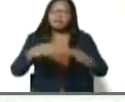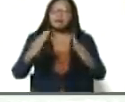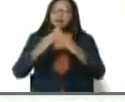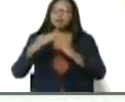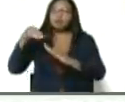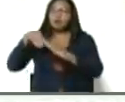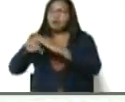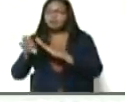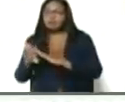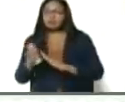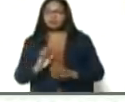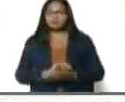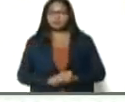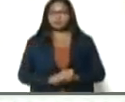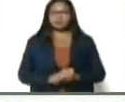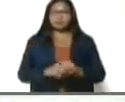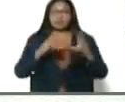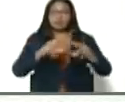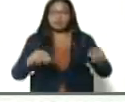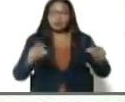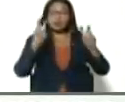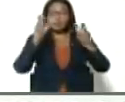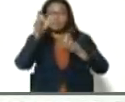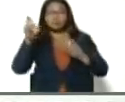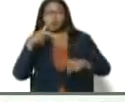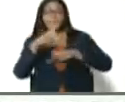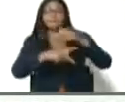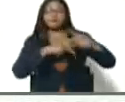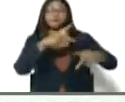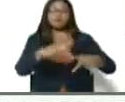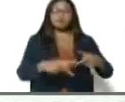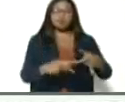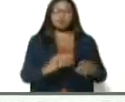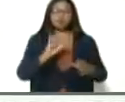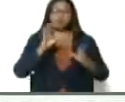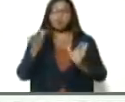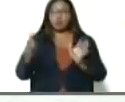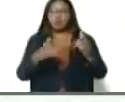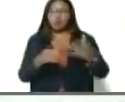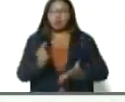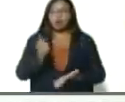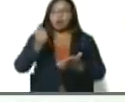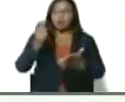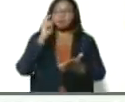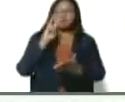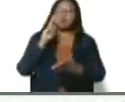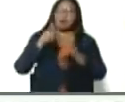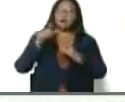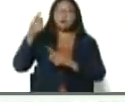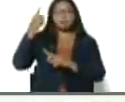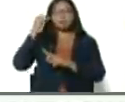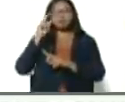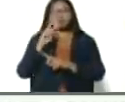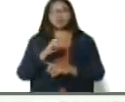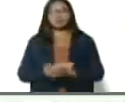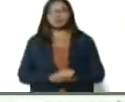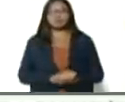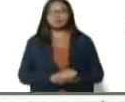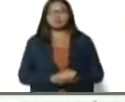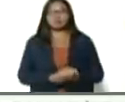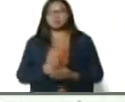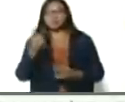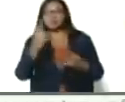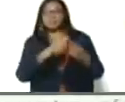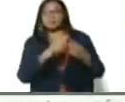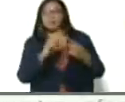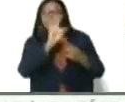Está la adjudicación de tierras para nuevos actores productivos, los CLAP, como lo estuvimos viendo en estos días. Háblame del primer vértice.